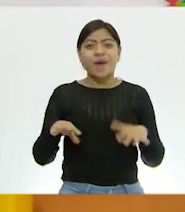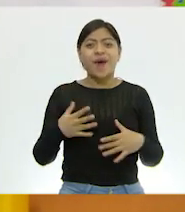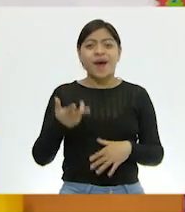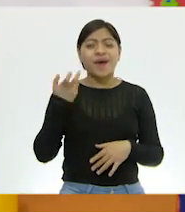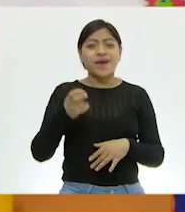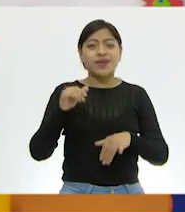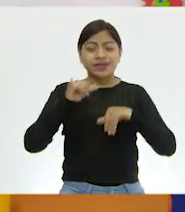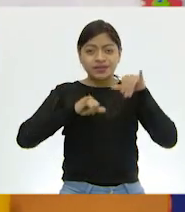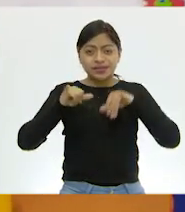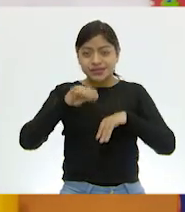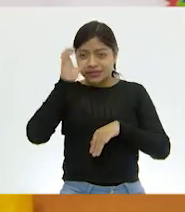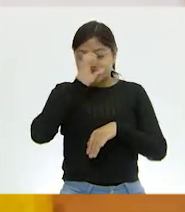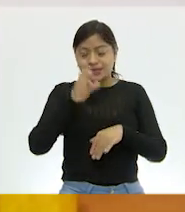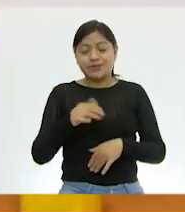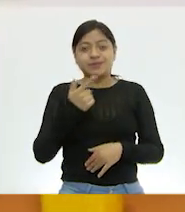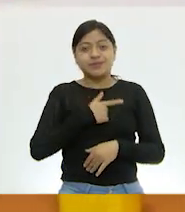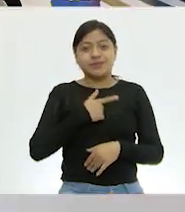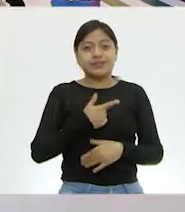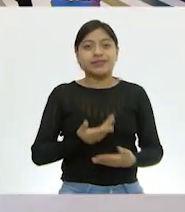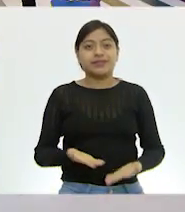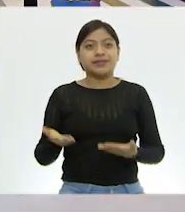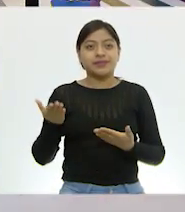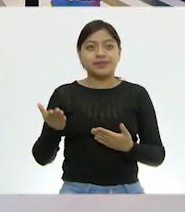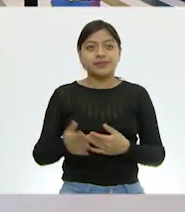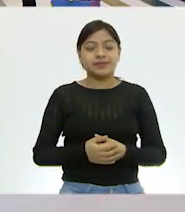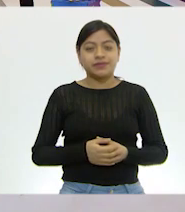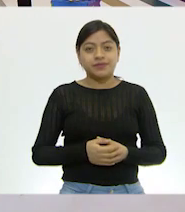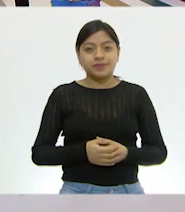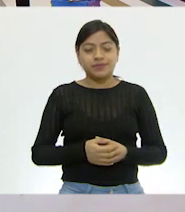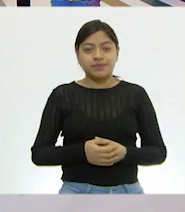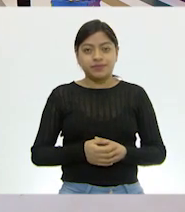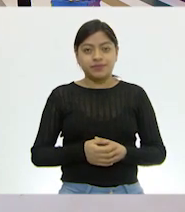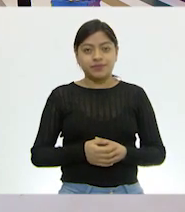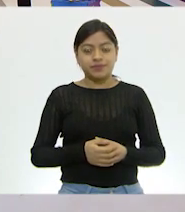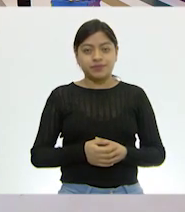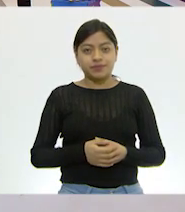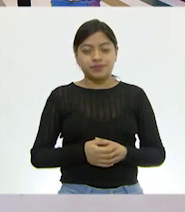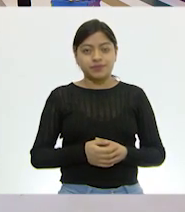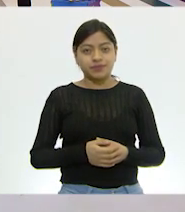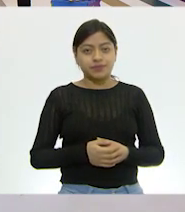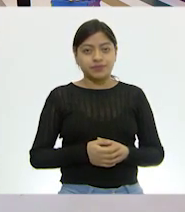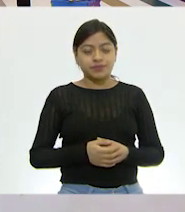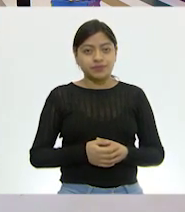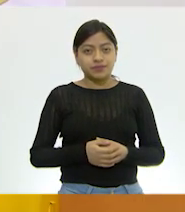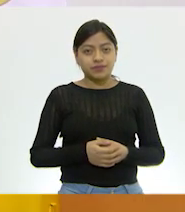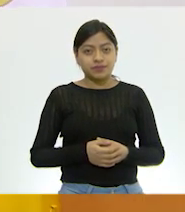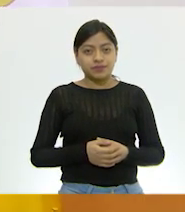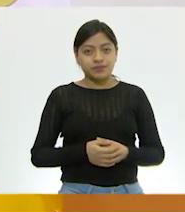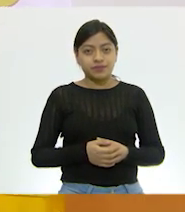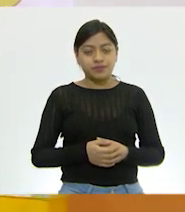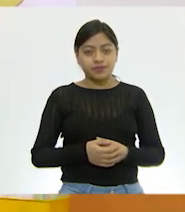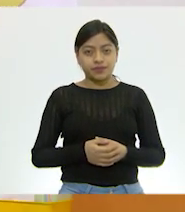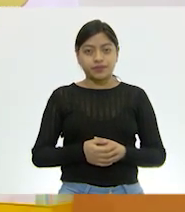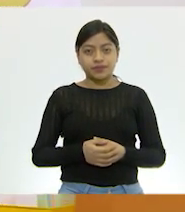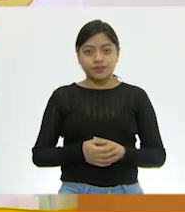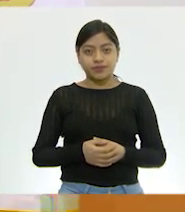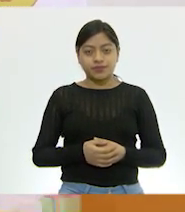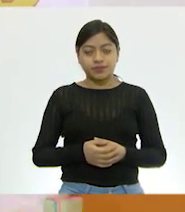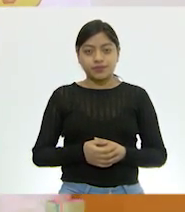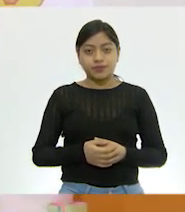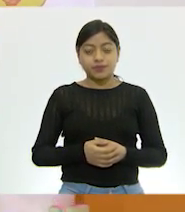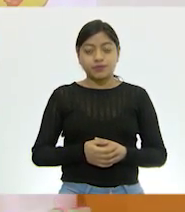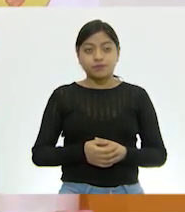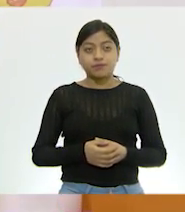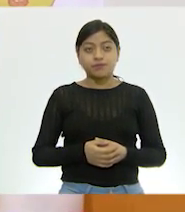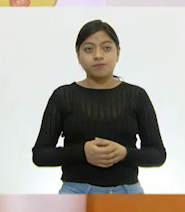encanta. ¿Quieres intentarlo tú? Sí, sí, déjame jugar tantito. A ver, y entonces lo tengo aquí y lo llevo. Se